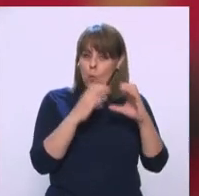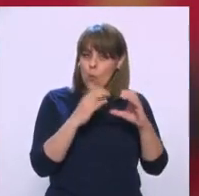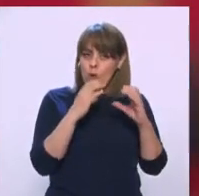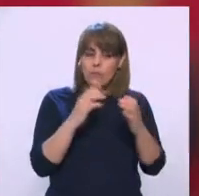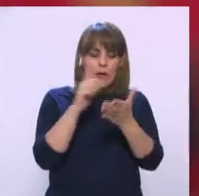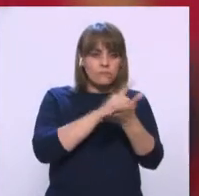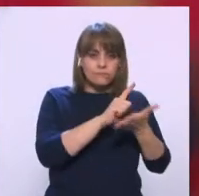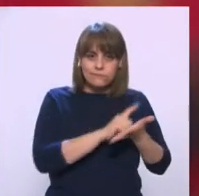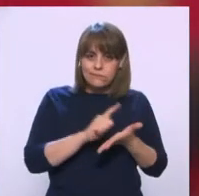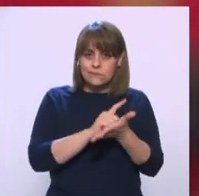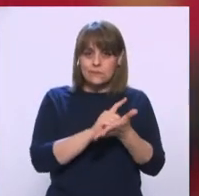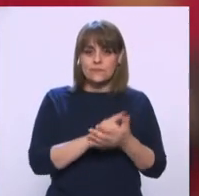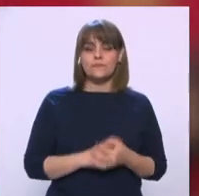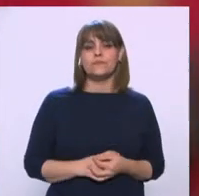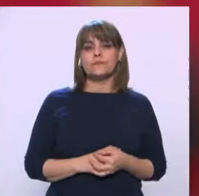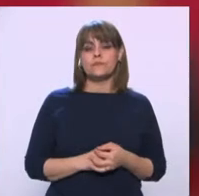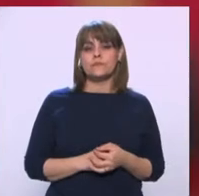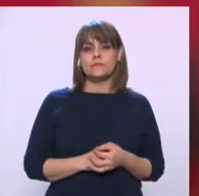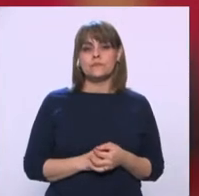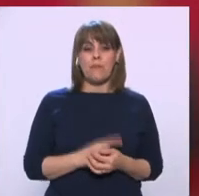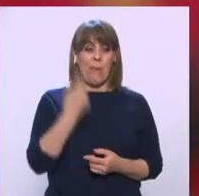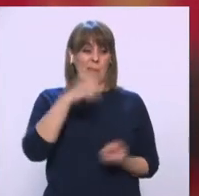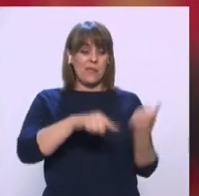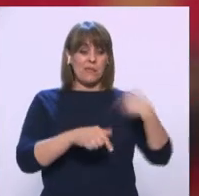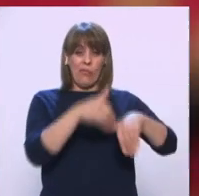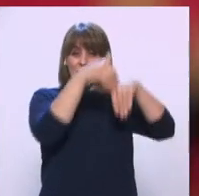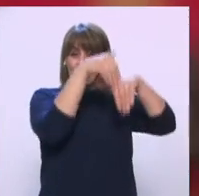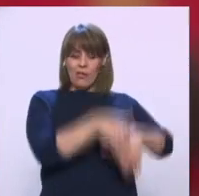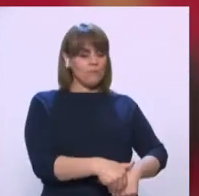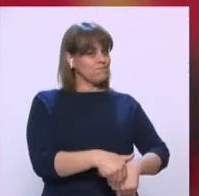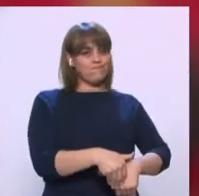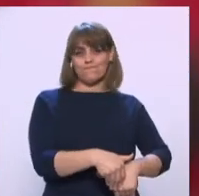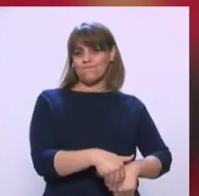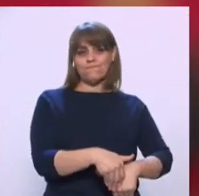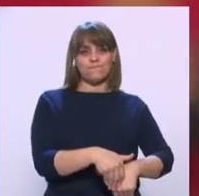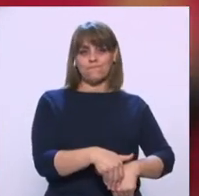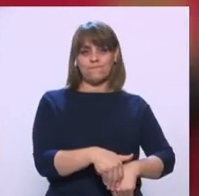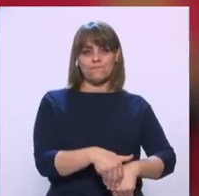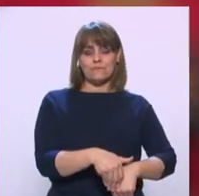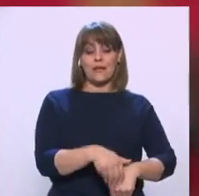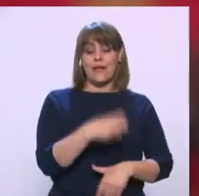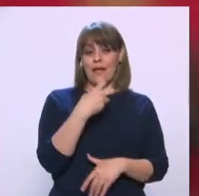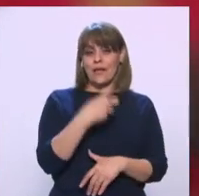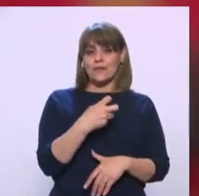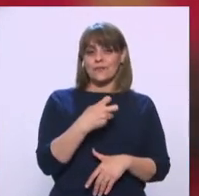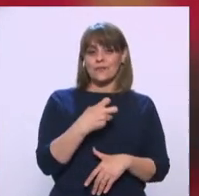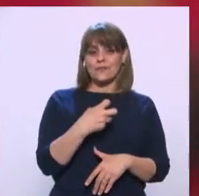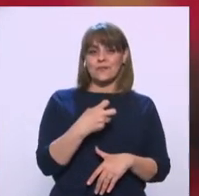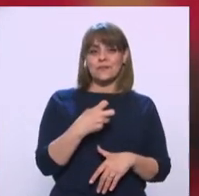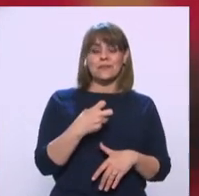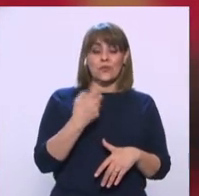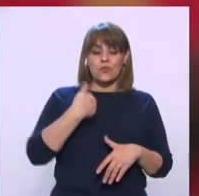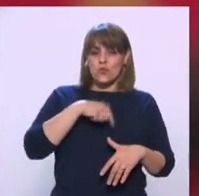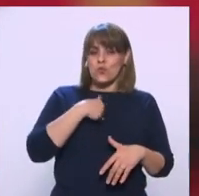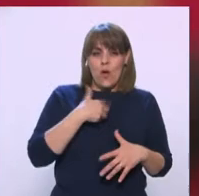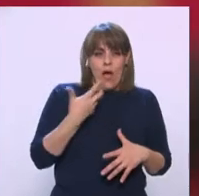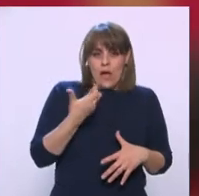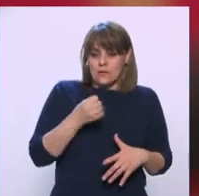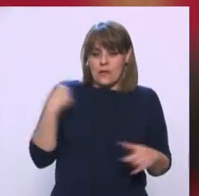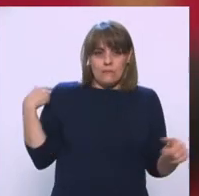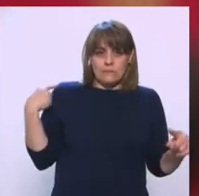Sin medidas Autoritarias Porque esa es Otra característica De lo que Hemos hecho